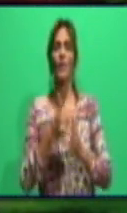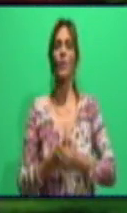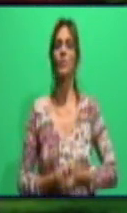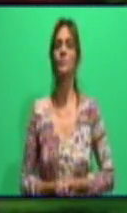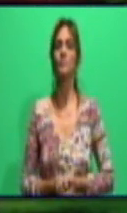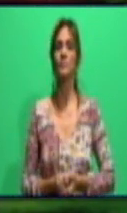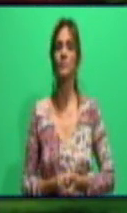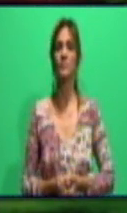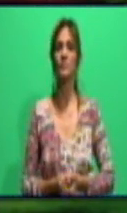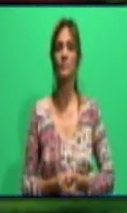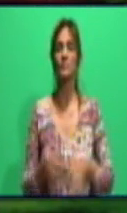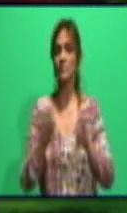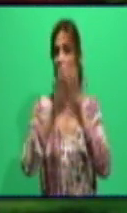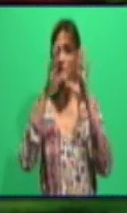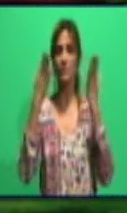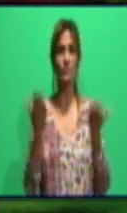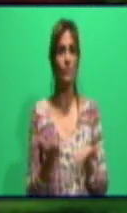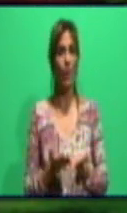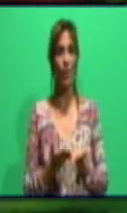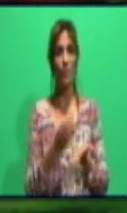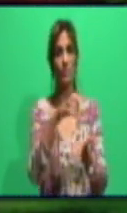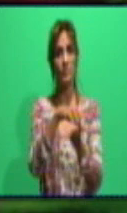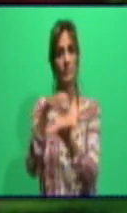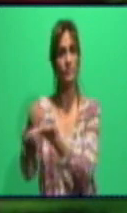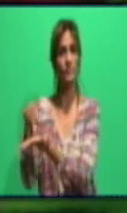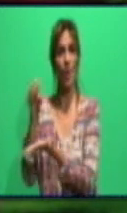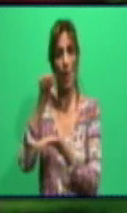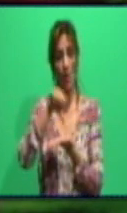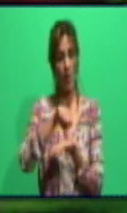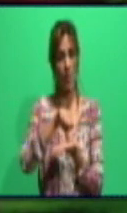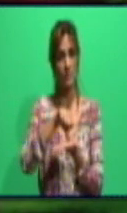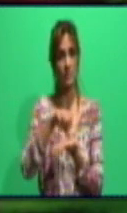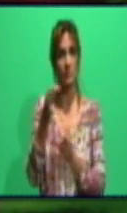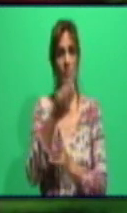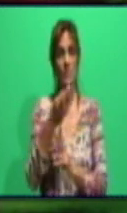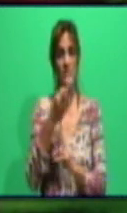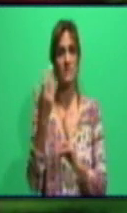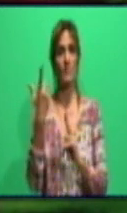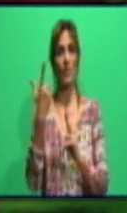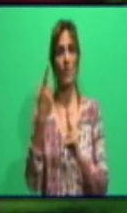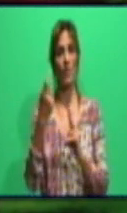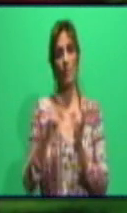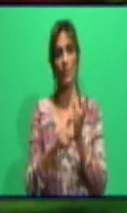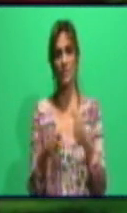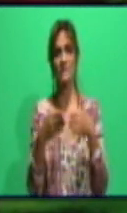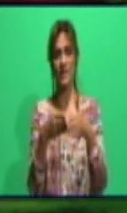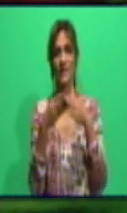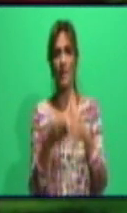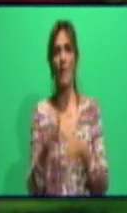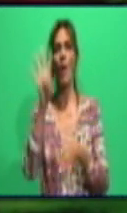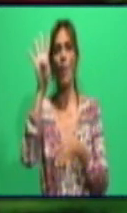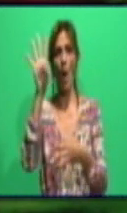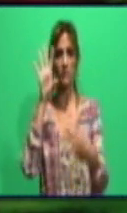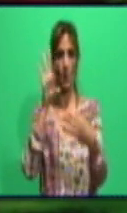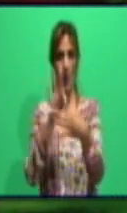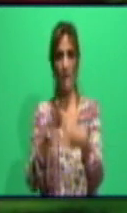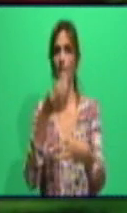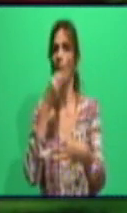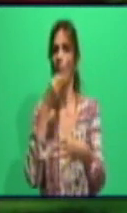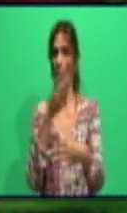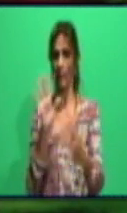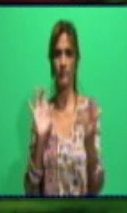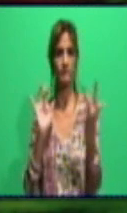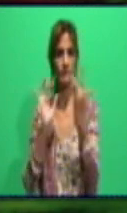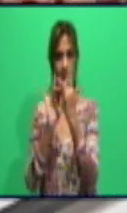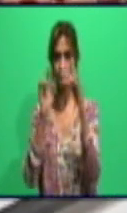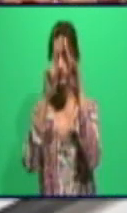todas las cabeceras municipales de Granma con la tecnología de 4G. Así que la felicitación también para todos